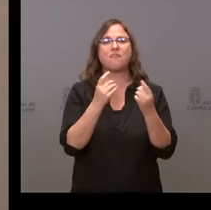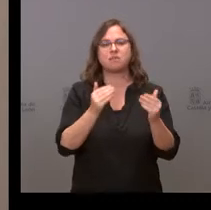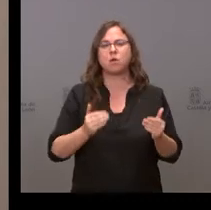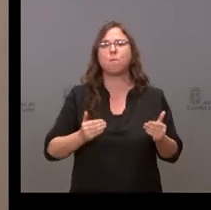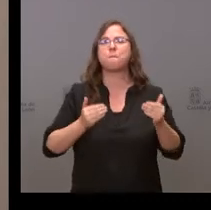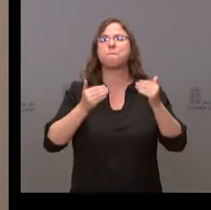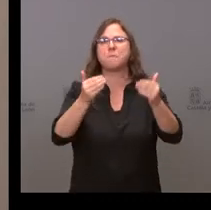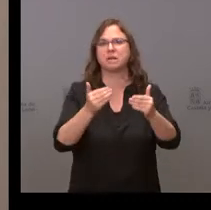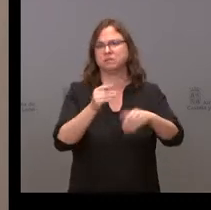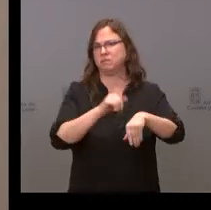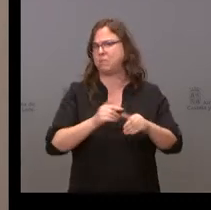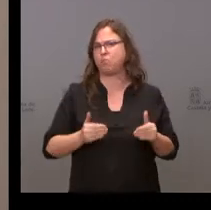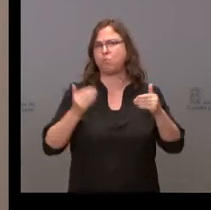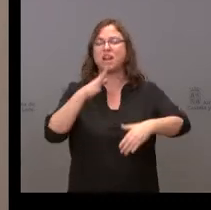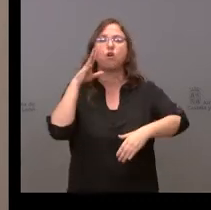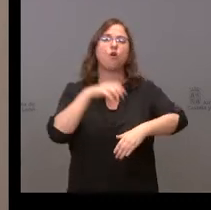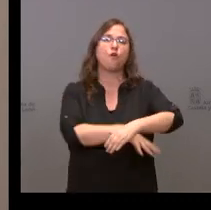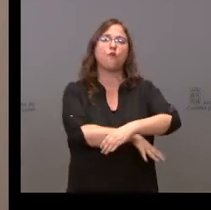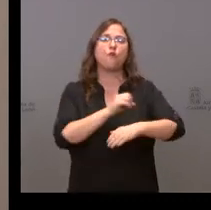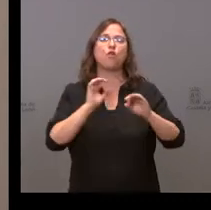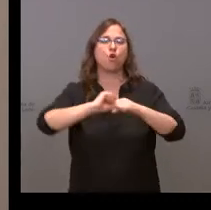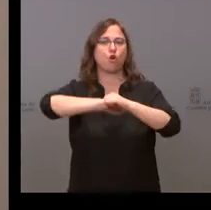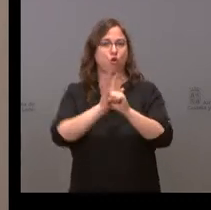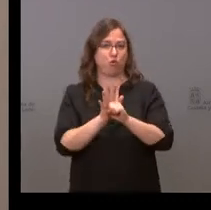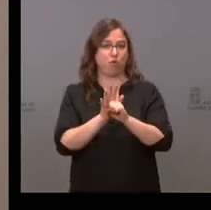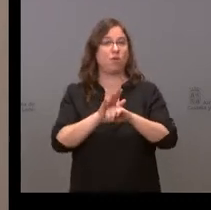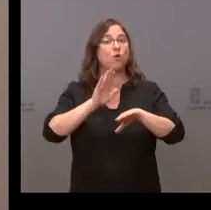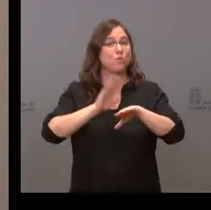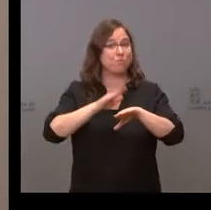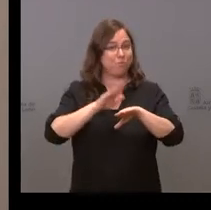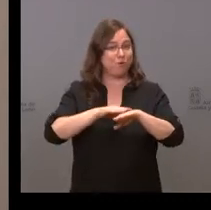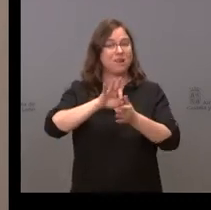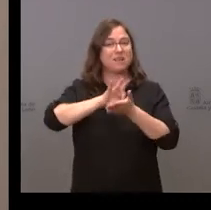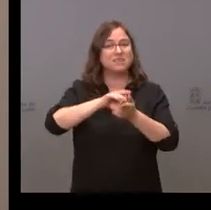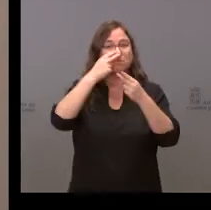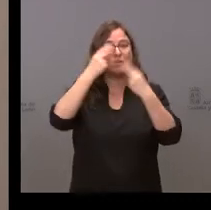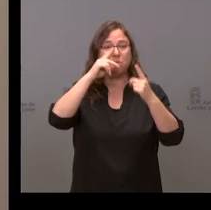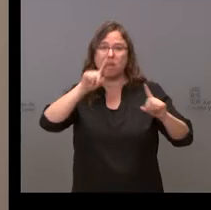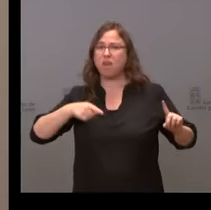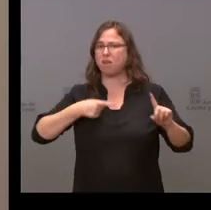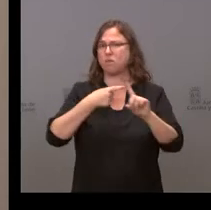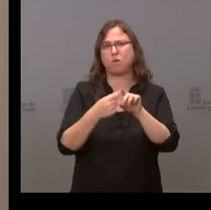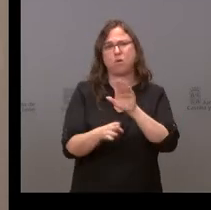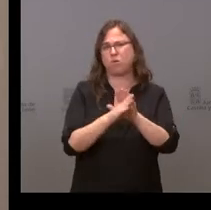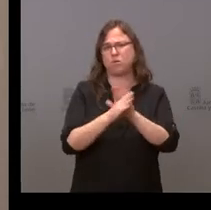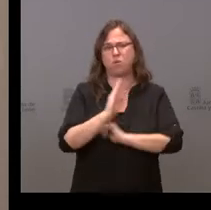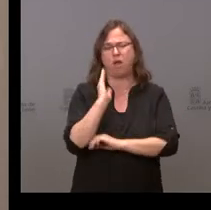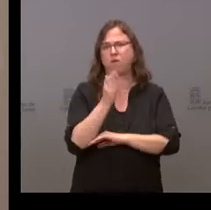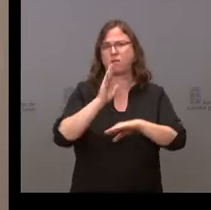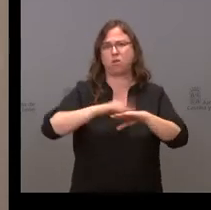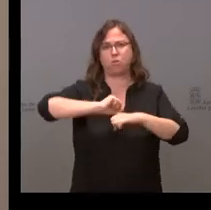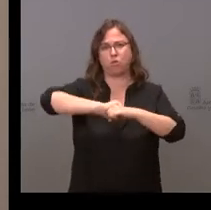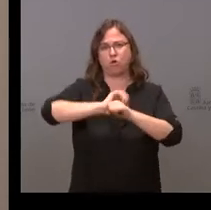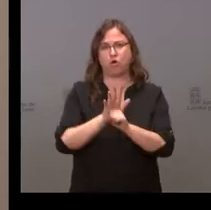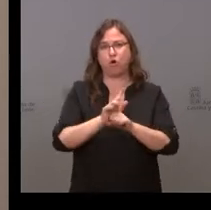COVID. Los servicios públicos el año que viene van a estar claramente condicionados por la existencia del COVID, por la